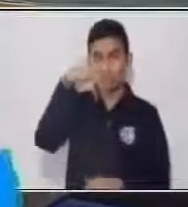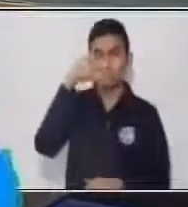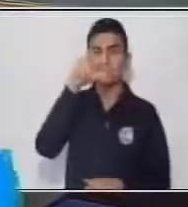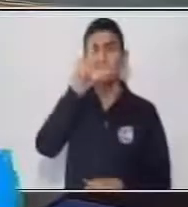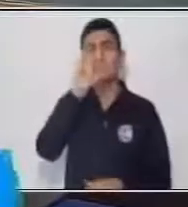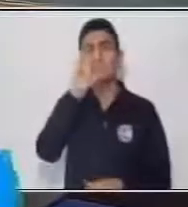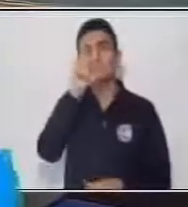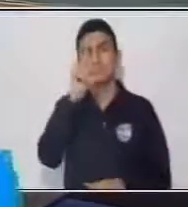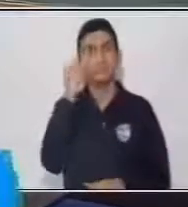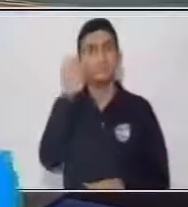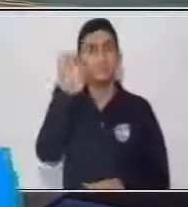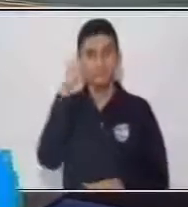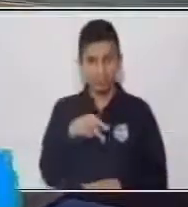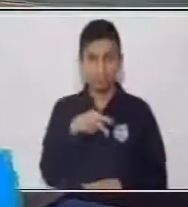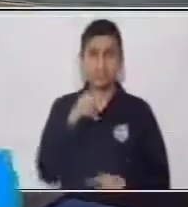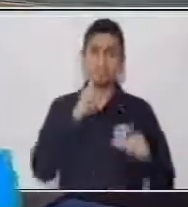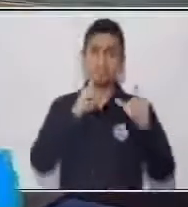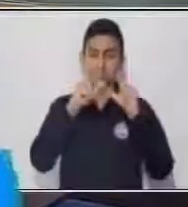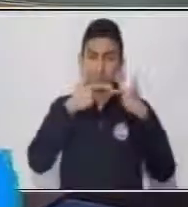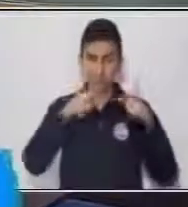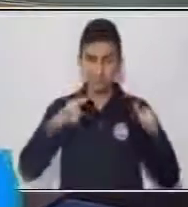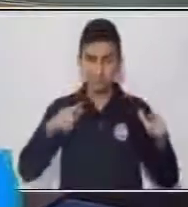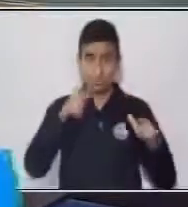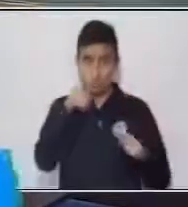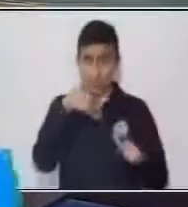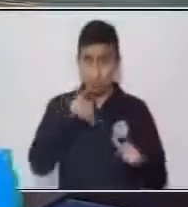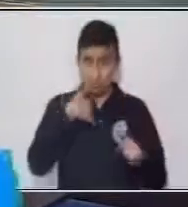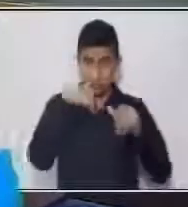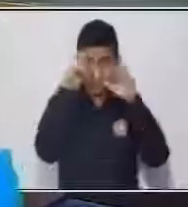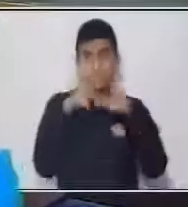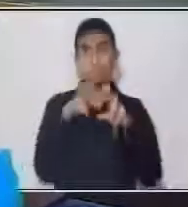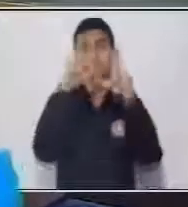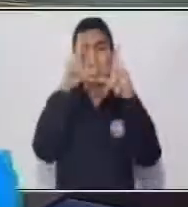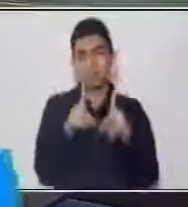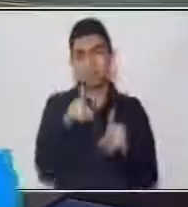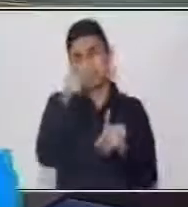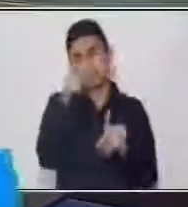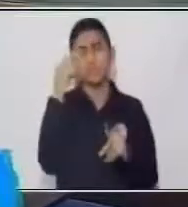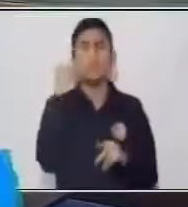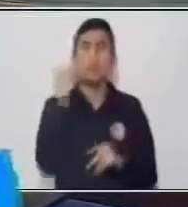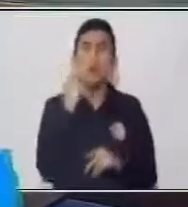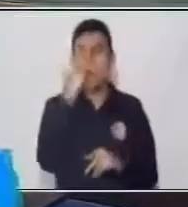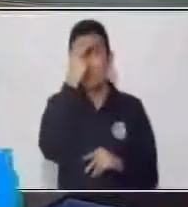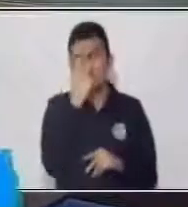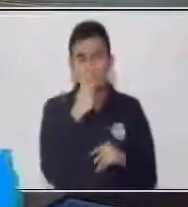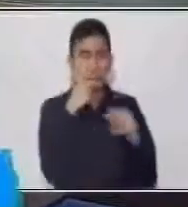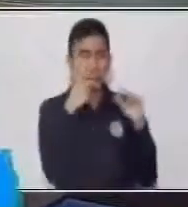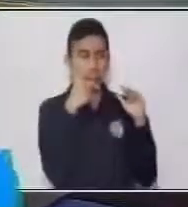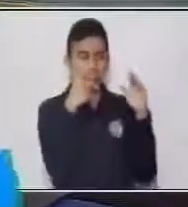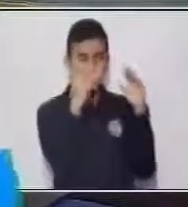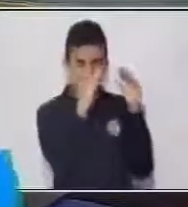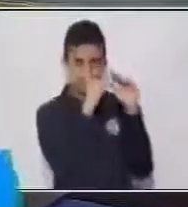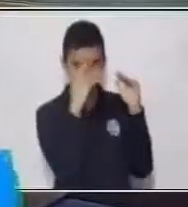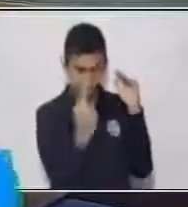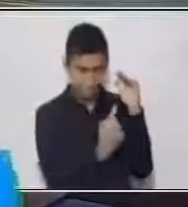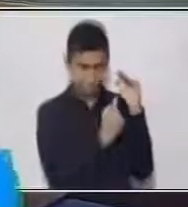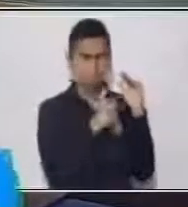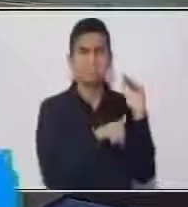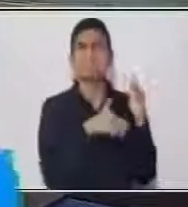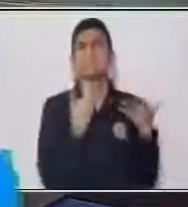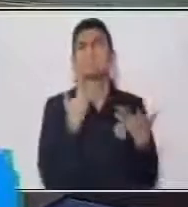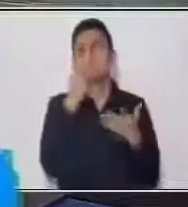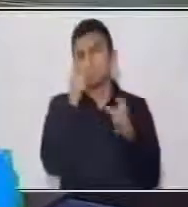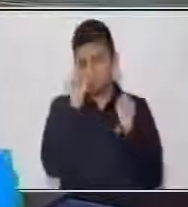Comunicación y Lenguaje. Si en casa hay alguna persona con discapacidad, este tema le ayudará a ejercitar habilidades y